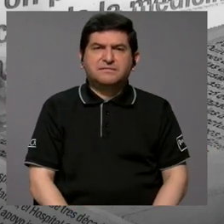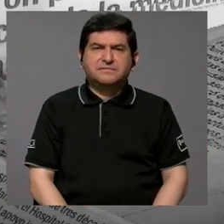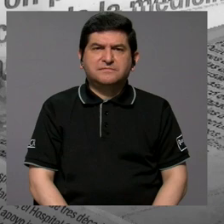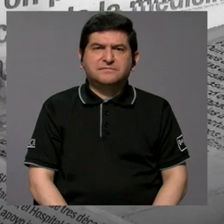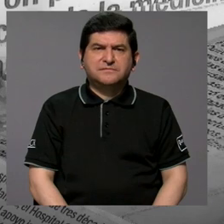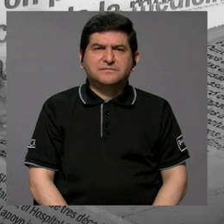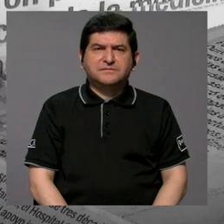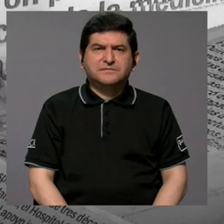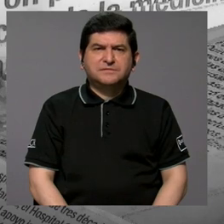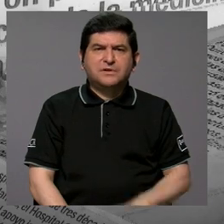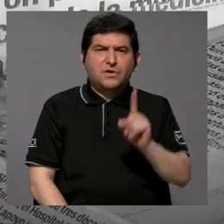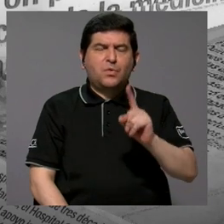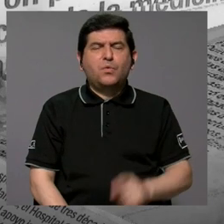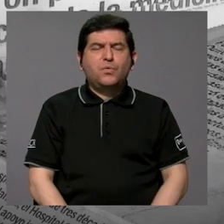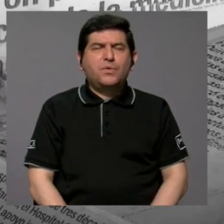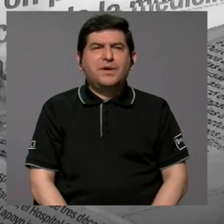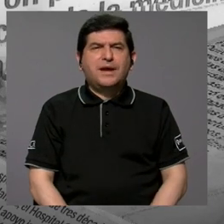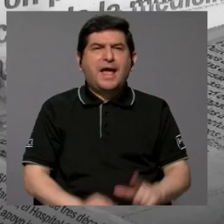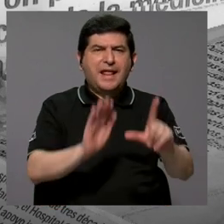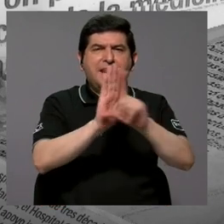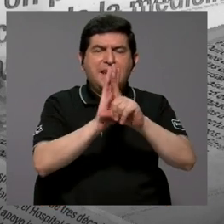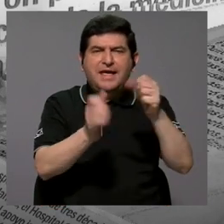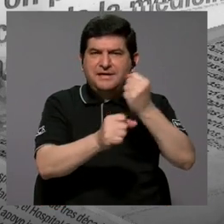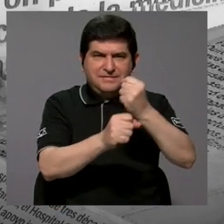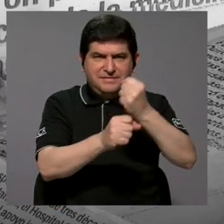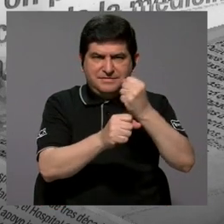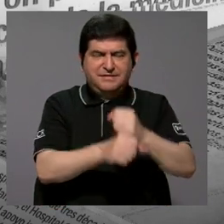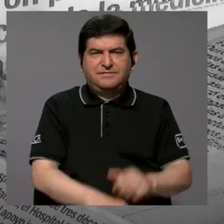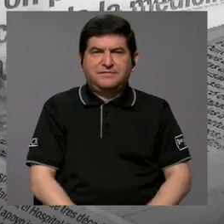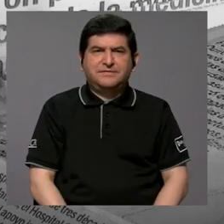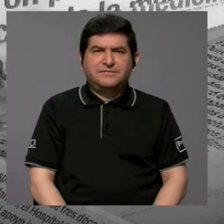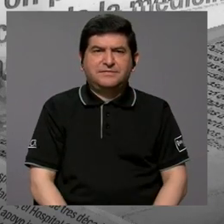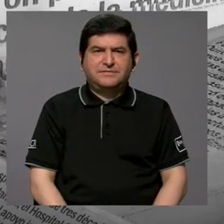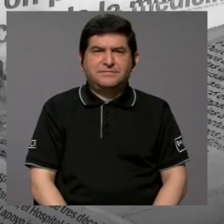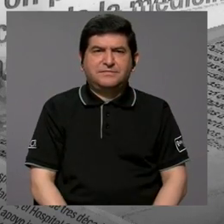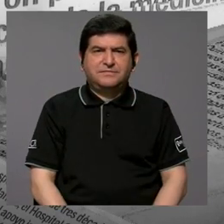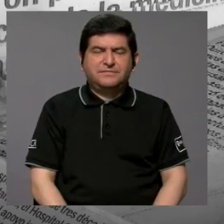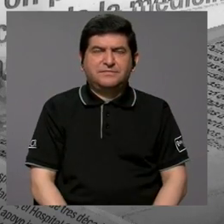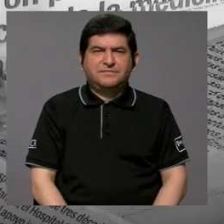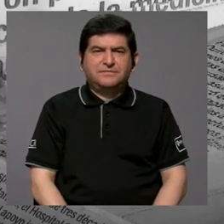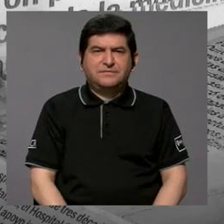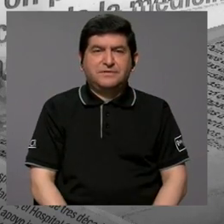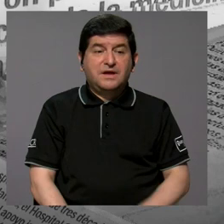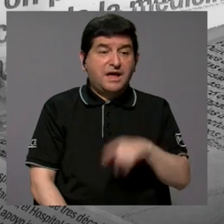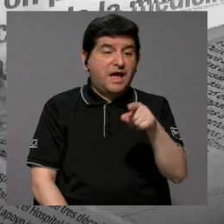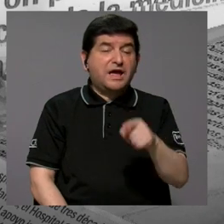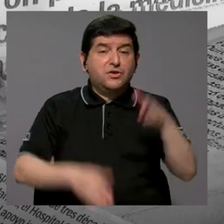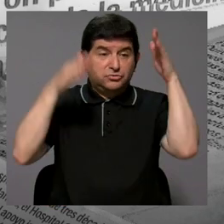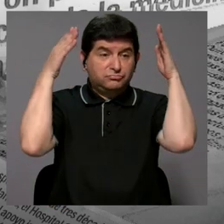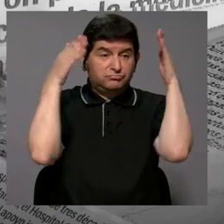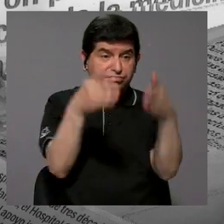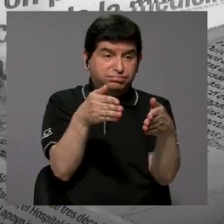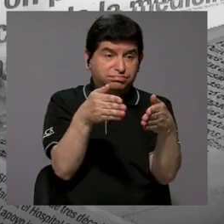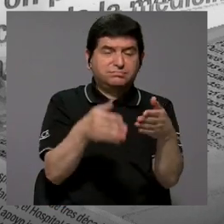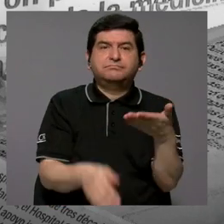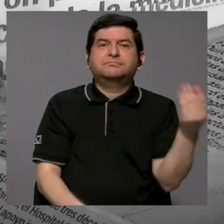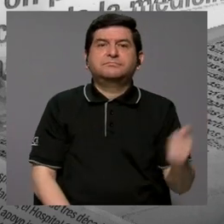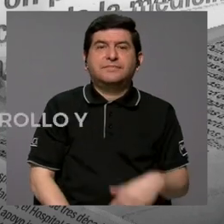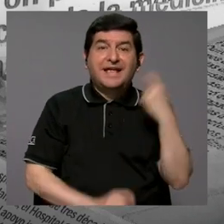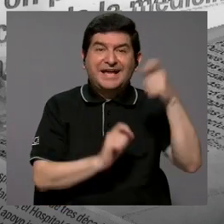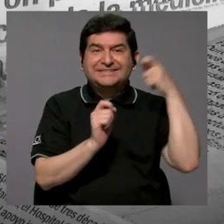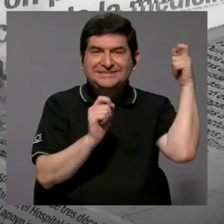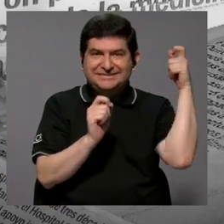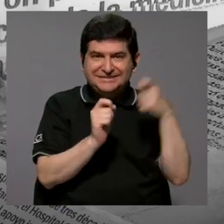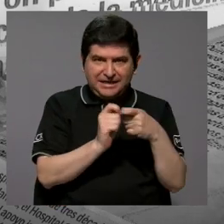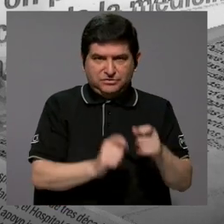un marco de trabajo, una ley. siquiera fue lo que pronunciamos. Y lo que ellos se enfocaron fue